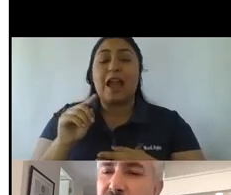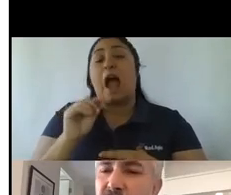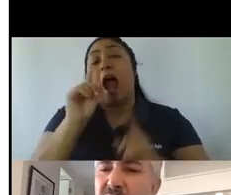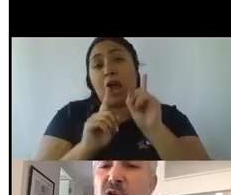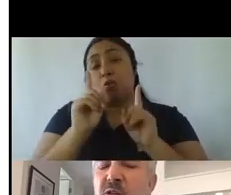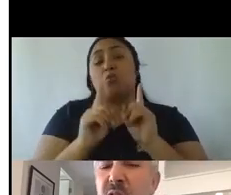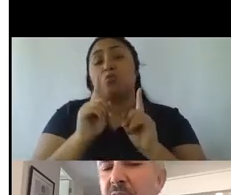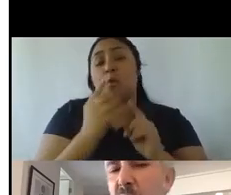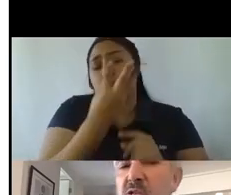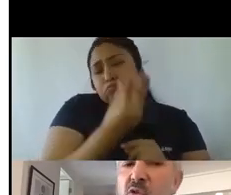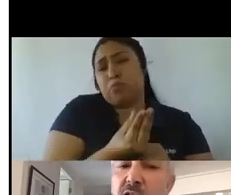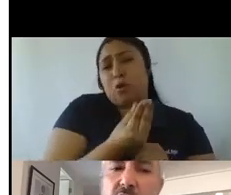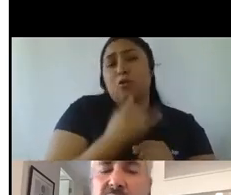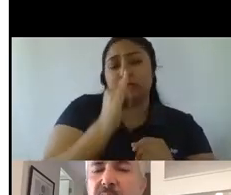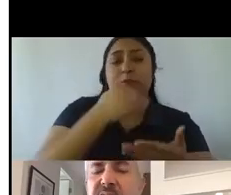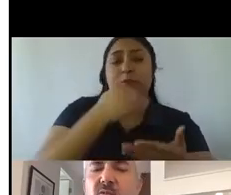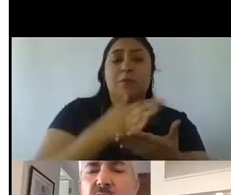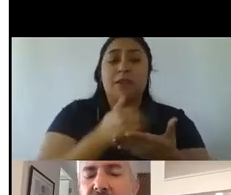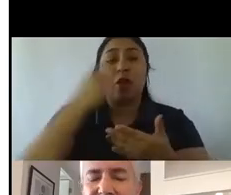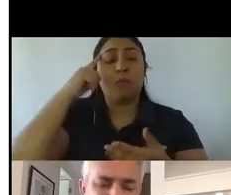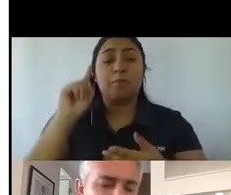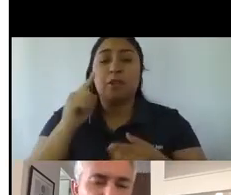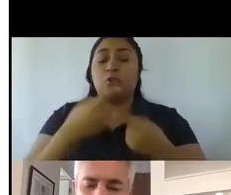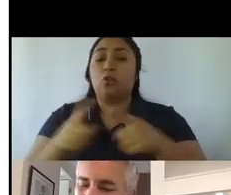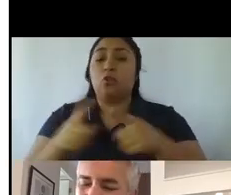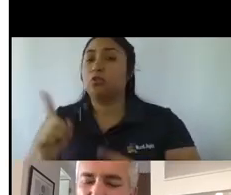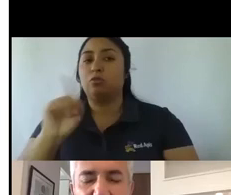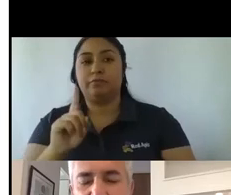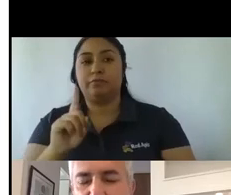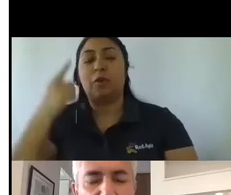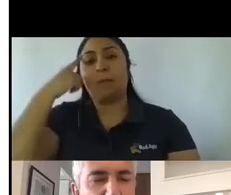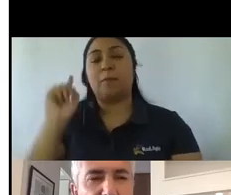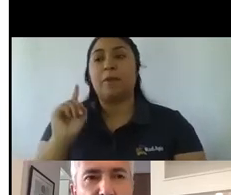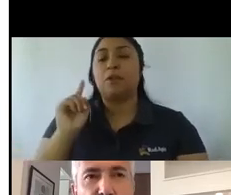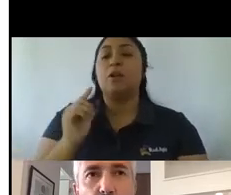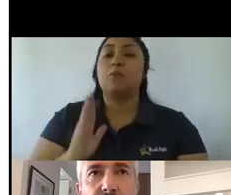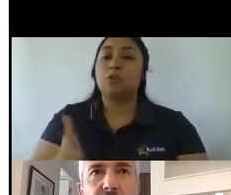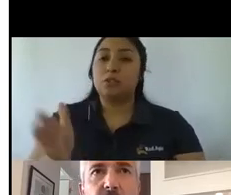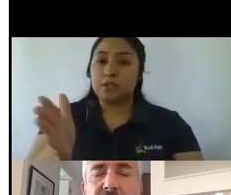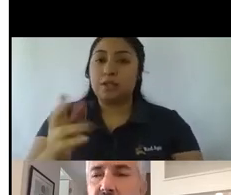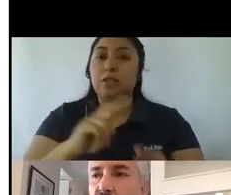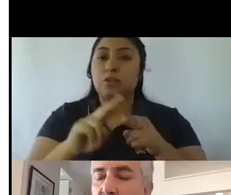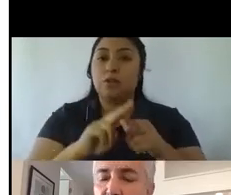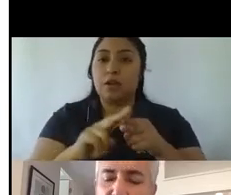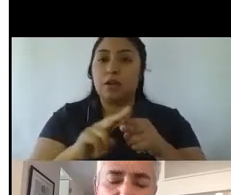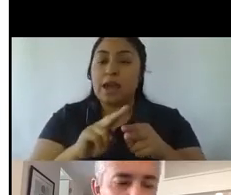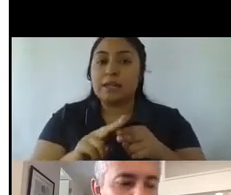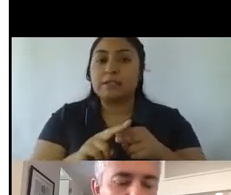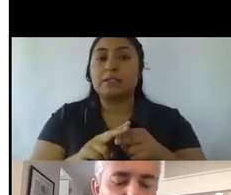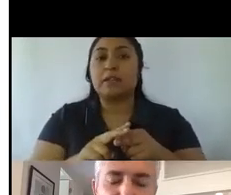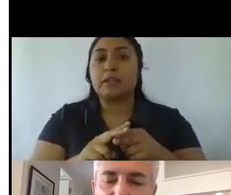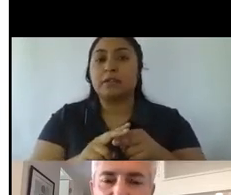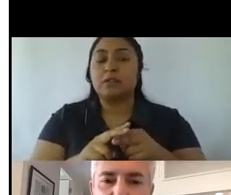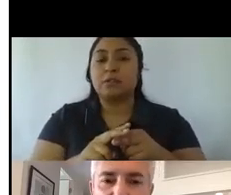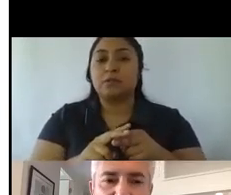Pero en términos personales nos pasó esto. Pasamos, y hemos seguido pasando, no tengo ninguna duda de que esto aún no